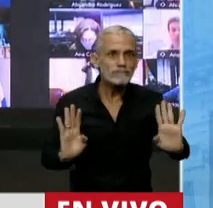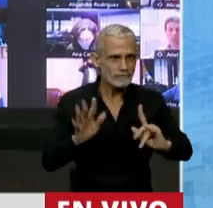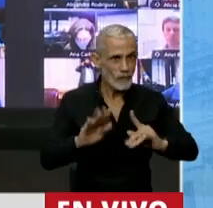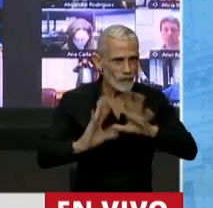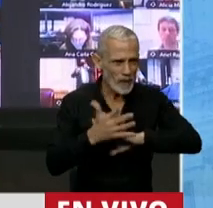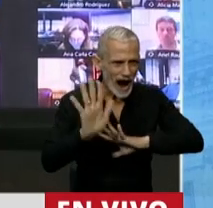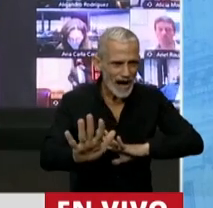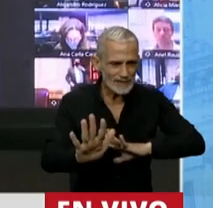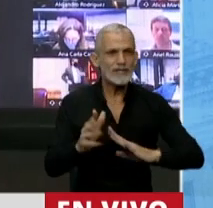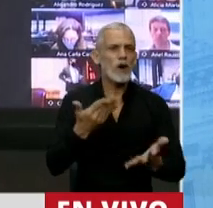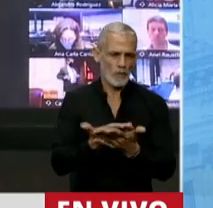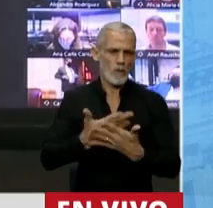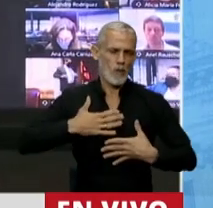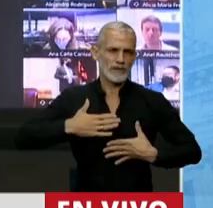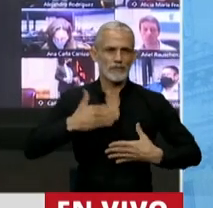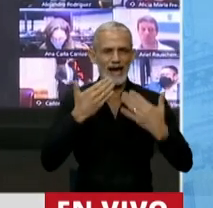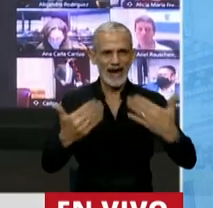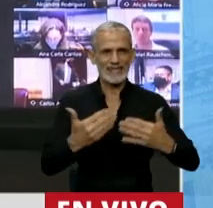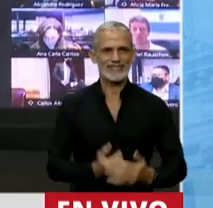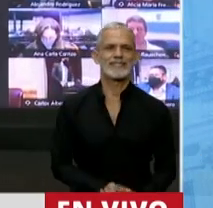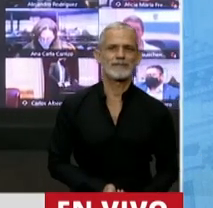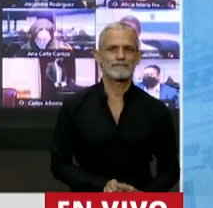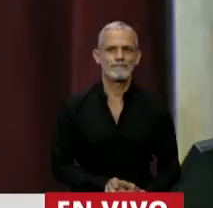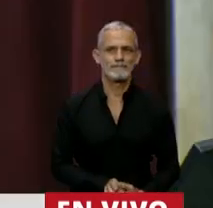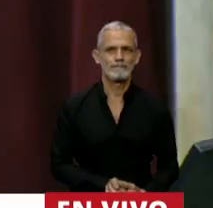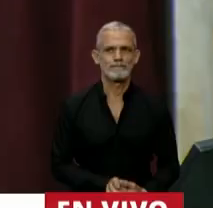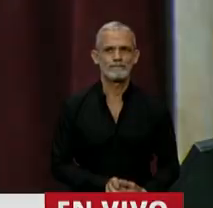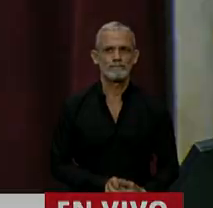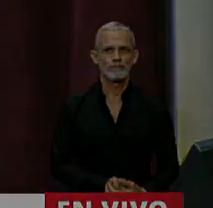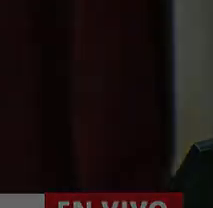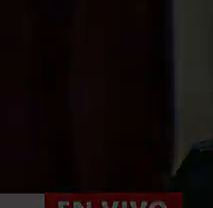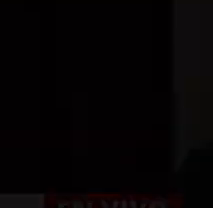siendo nuestra propuesta. Gracias, señor Presidente. Gracias, diputado.